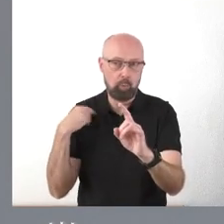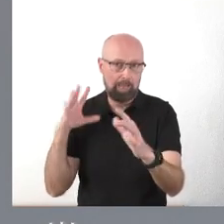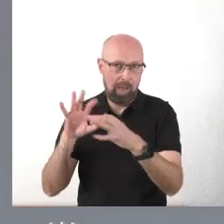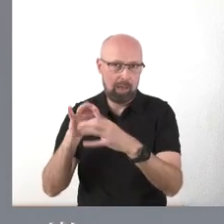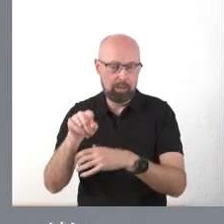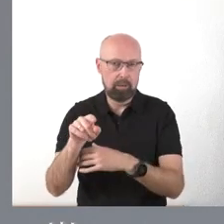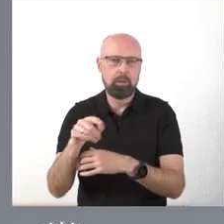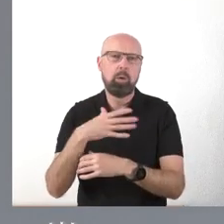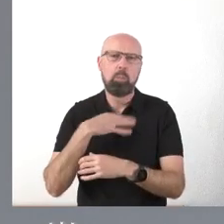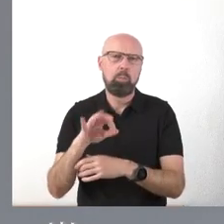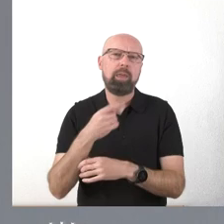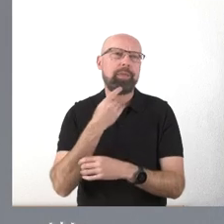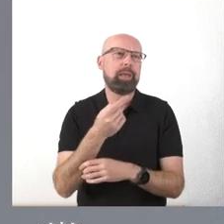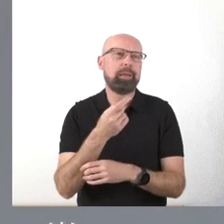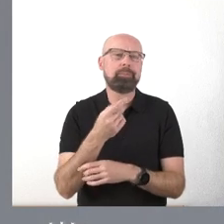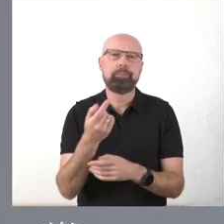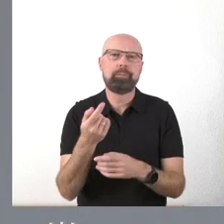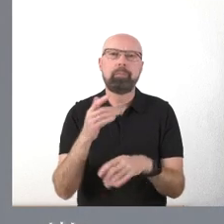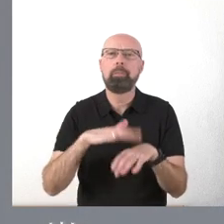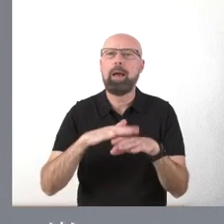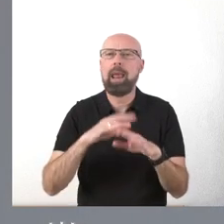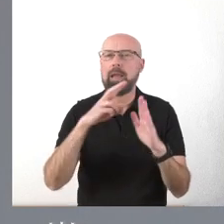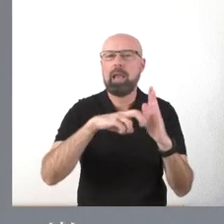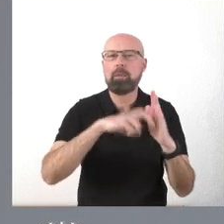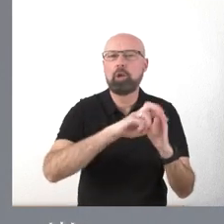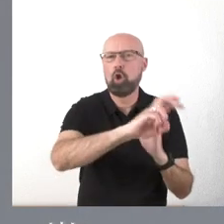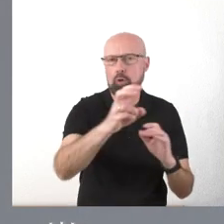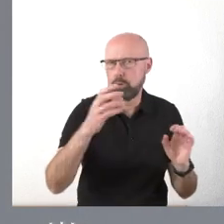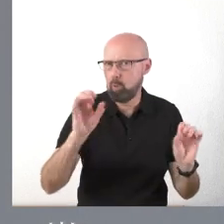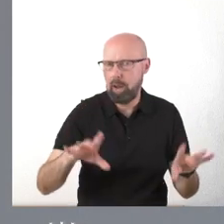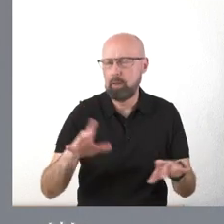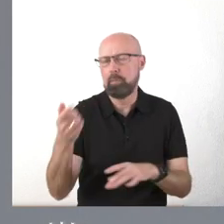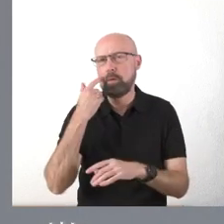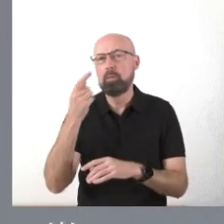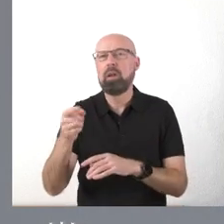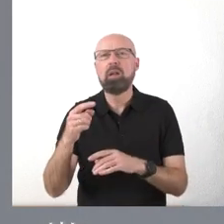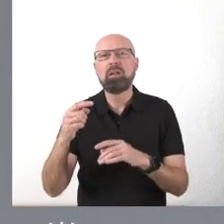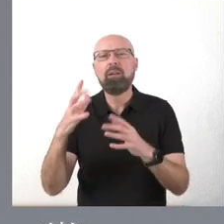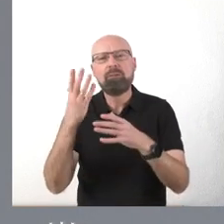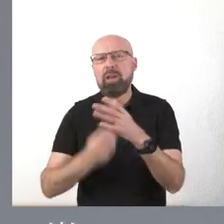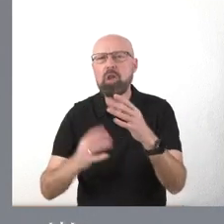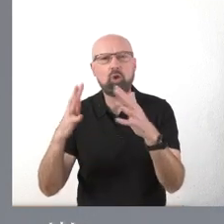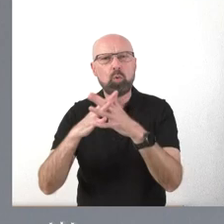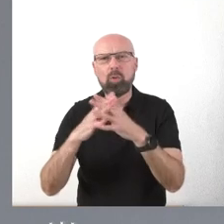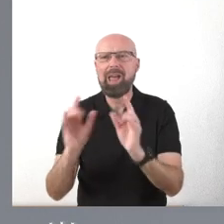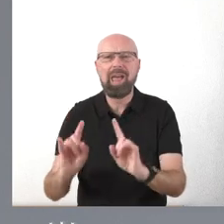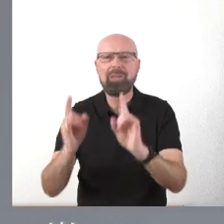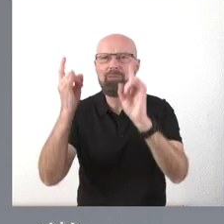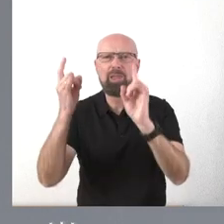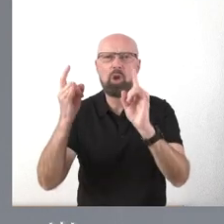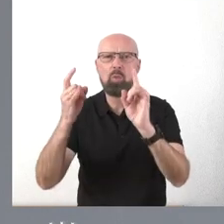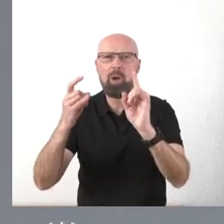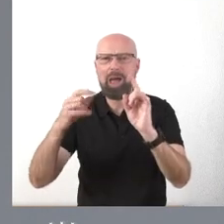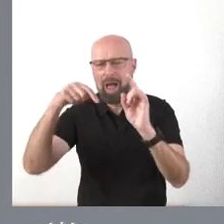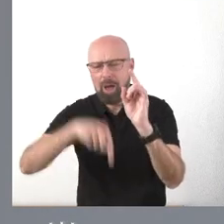pero podemos extender la respuesta y pormenorizar. Hay muchos fallos estructurales. Es un edificio que no está cimentado.